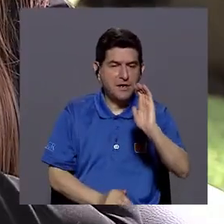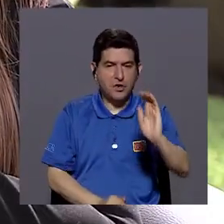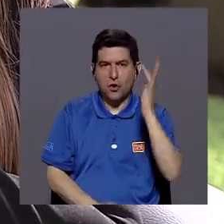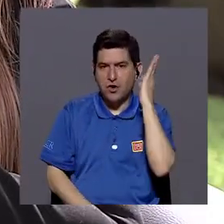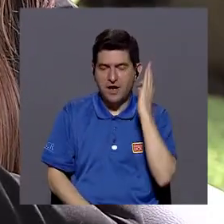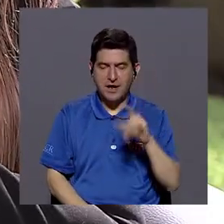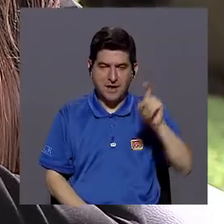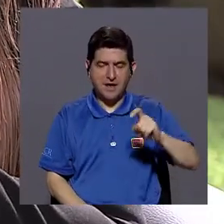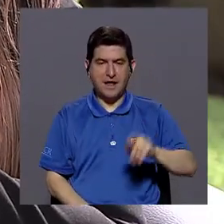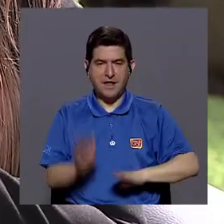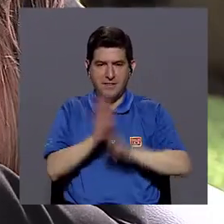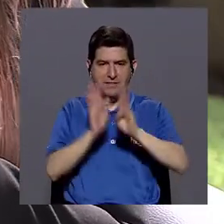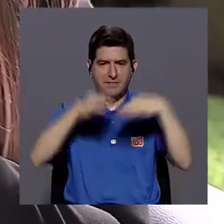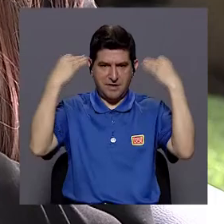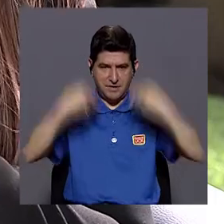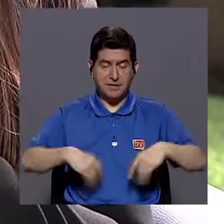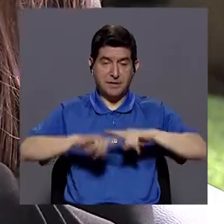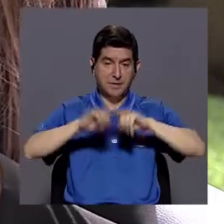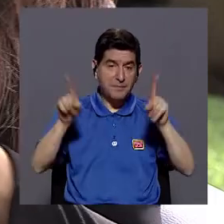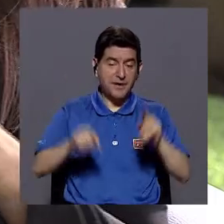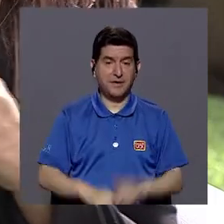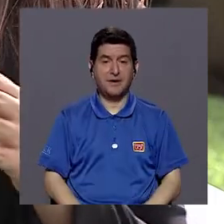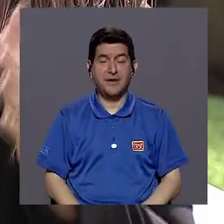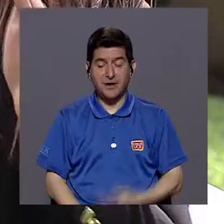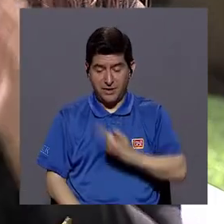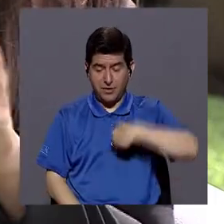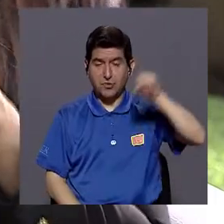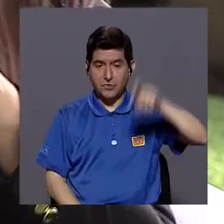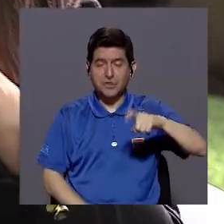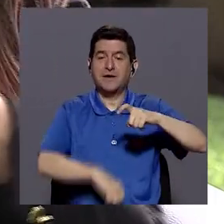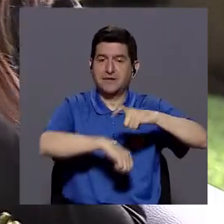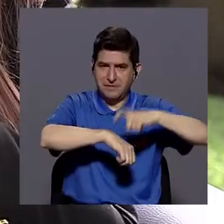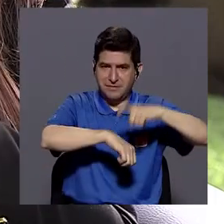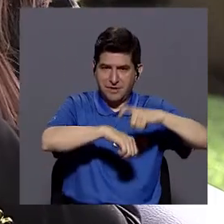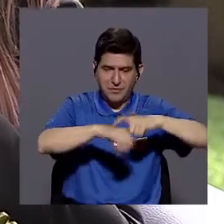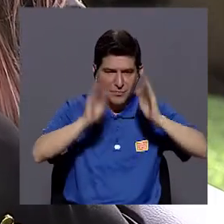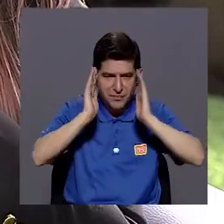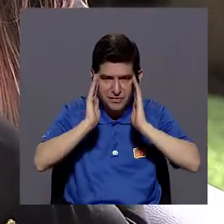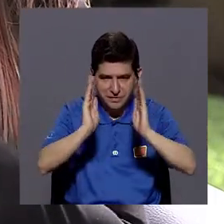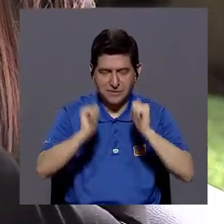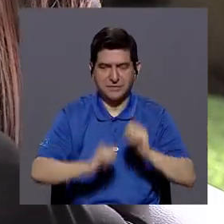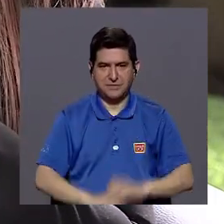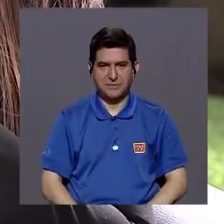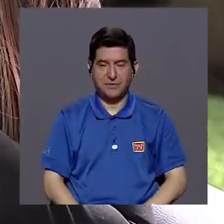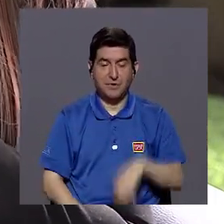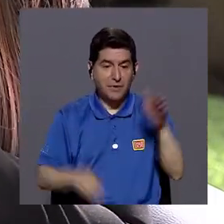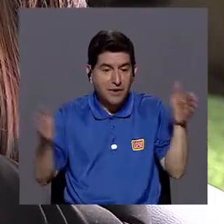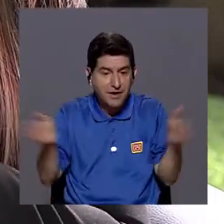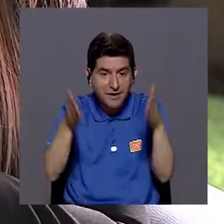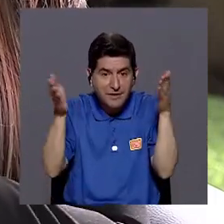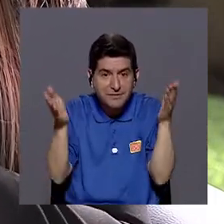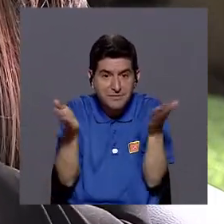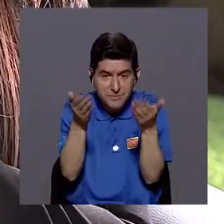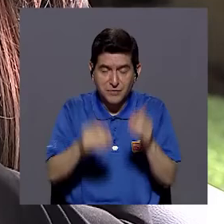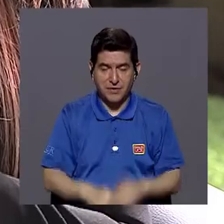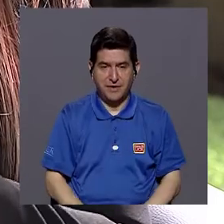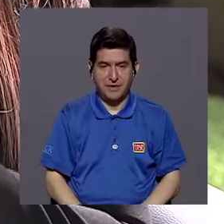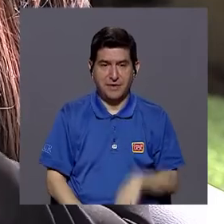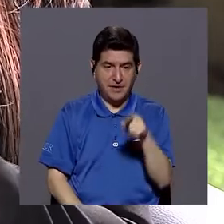niña necesita en el desarrollo físico, sí tenemos que sacar esos espacios para estimular